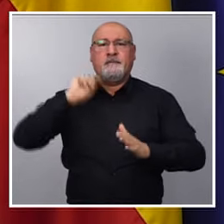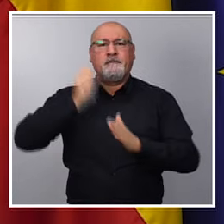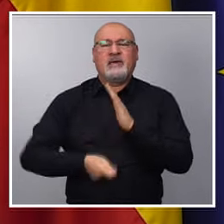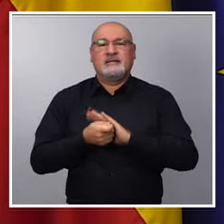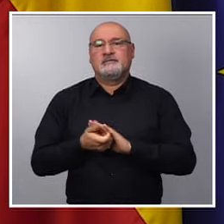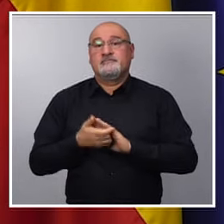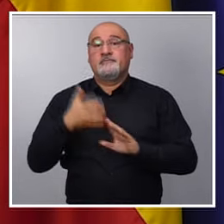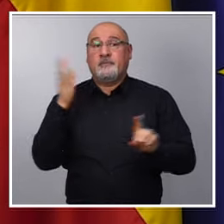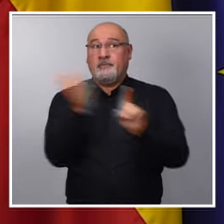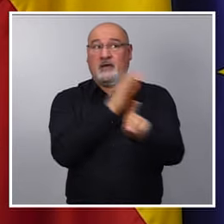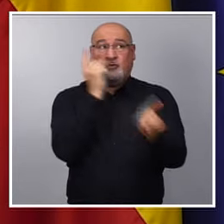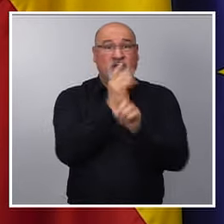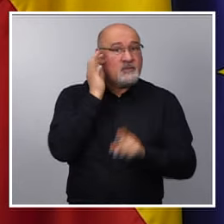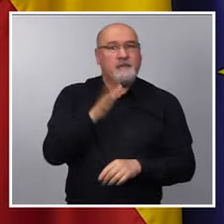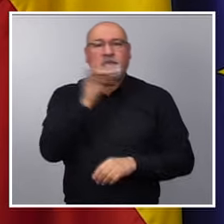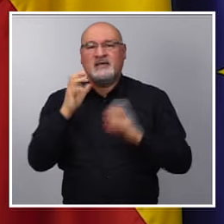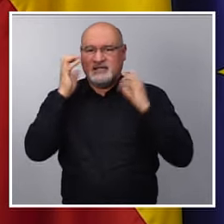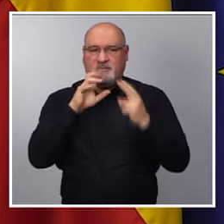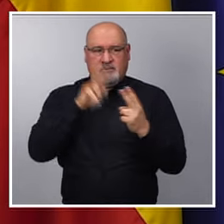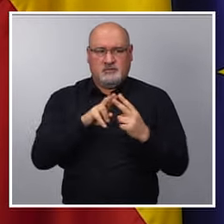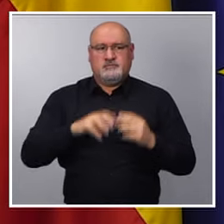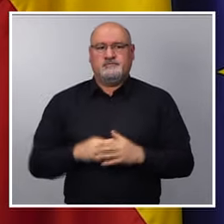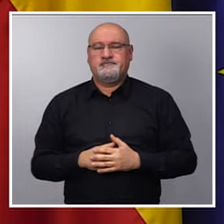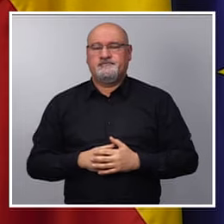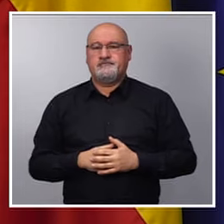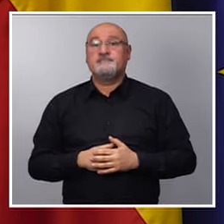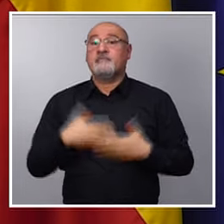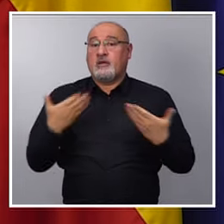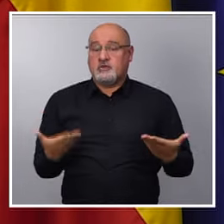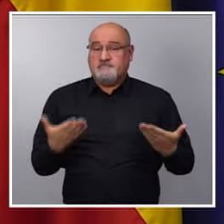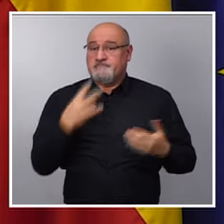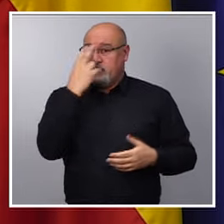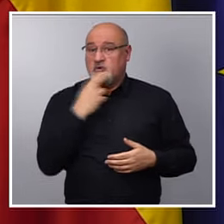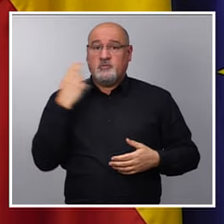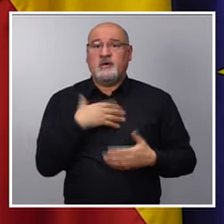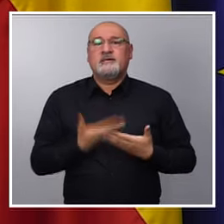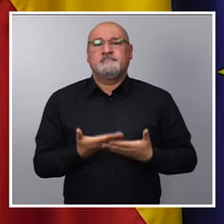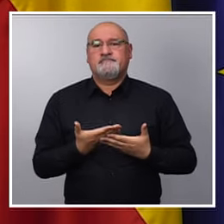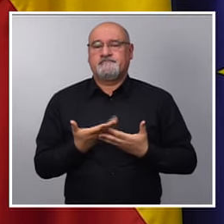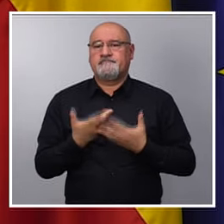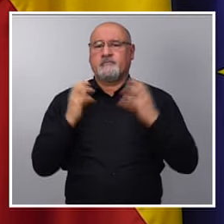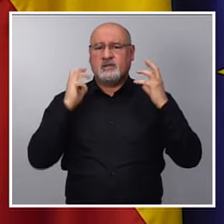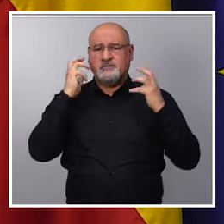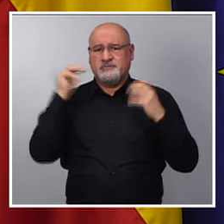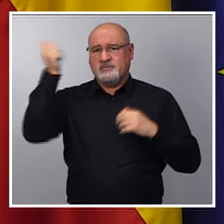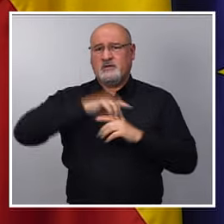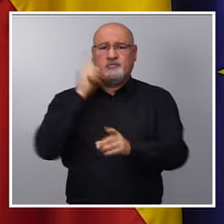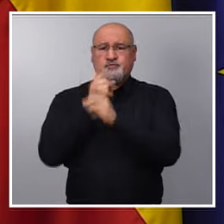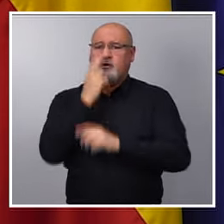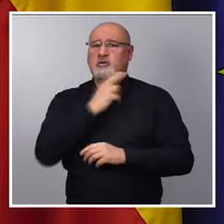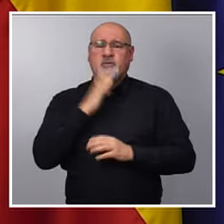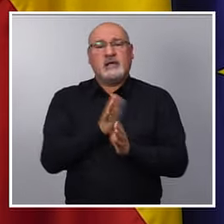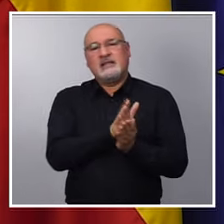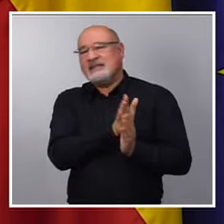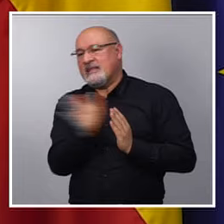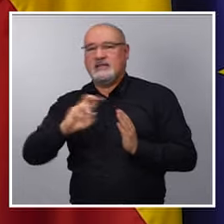mujeres y maltratadores de animales. El compromiso, como decía, contra la violencia machista es un compromiso transversal del